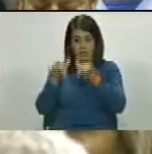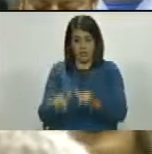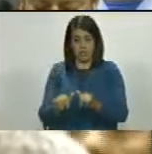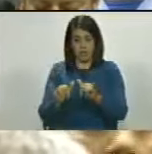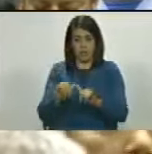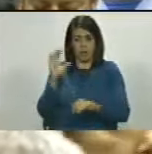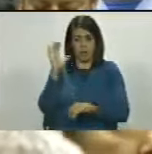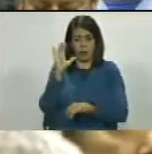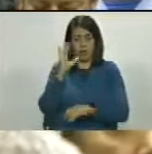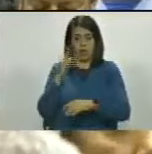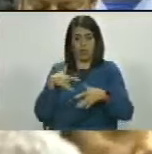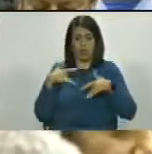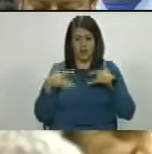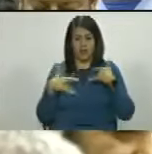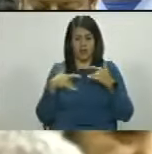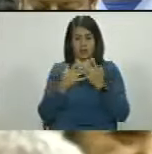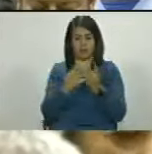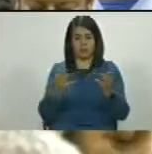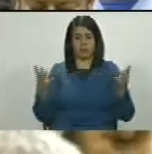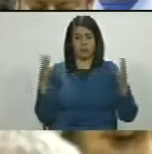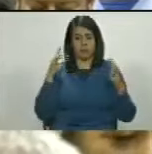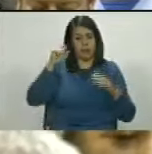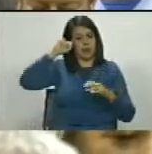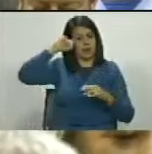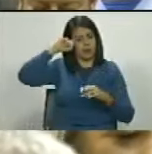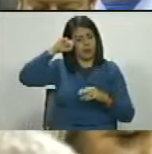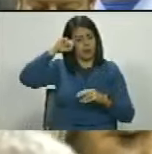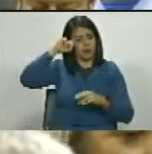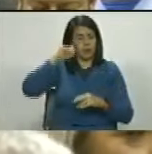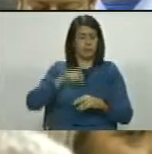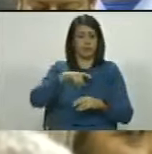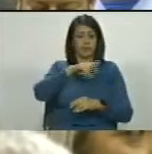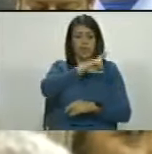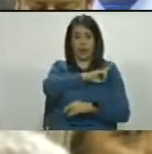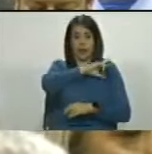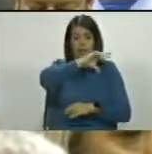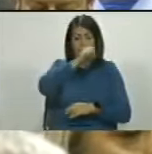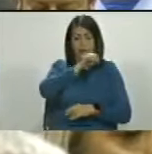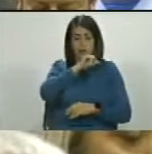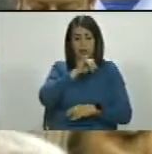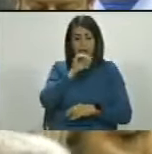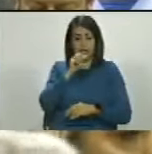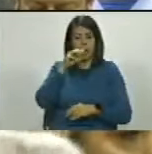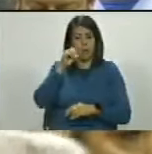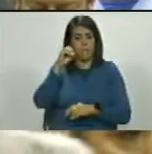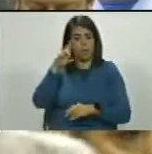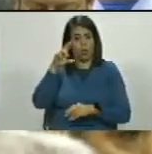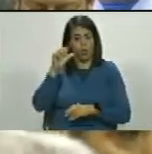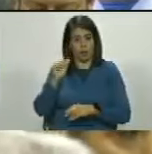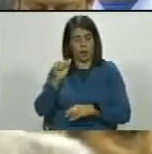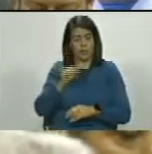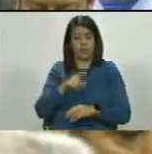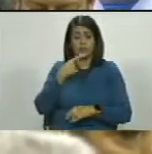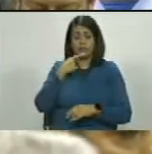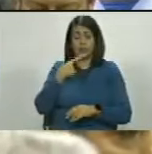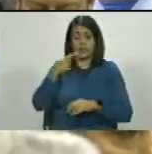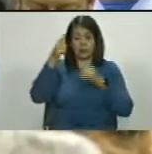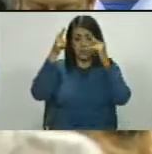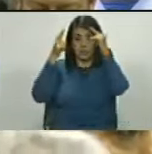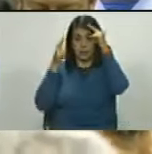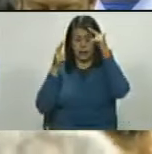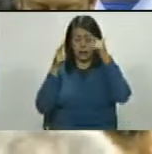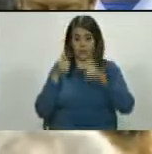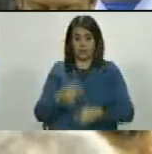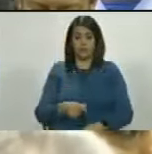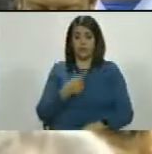en Caracas, cuando hacía un acto para recordar a nuestro general del pueblo soberano Ezequiel Zamora, nuestro comandante Hugo Chávez decía